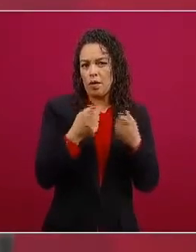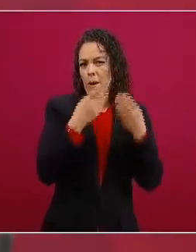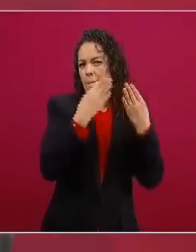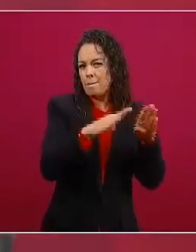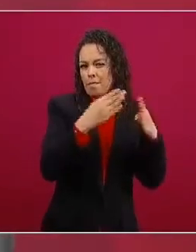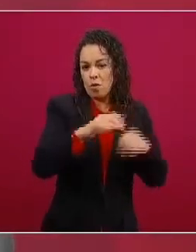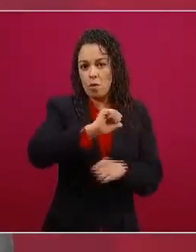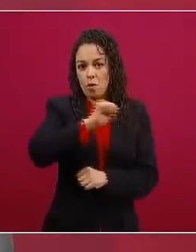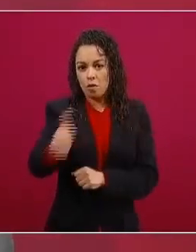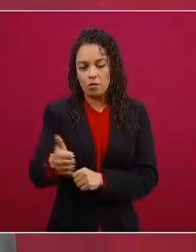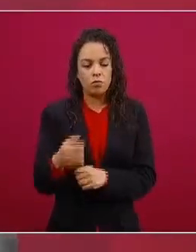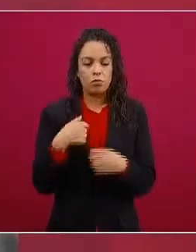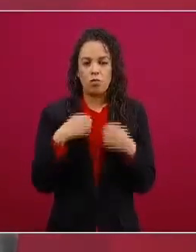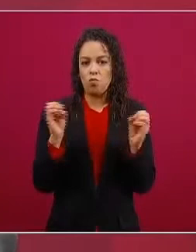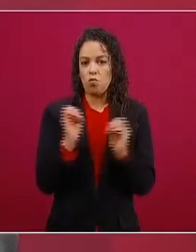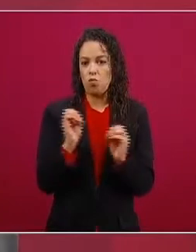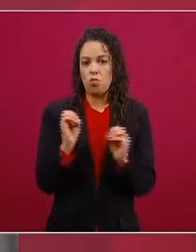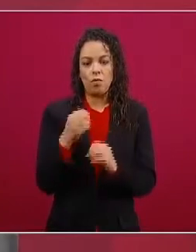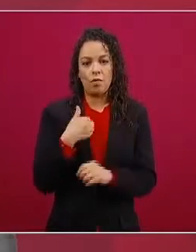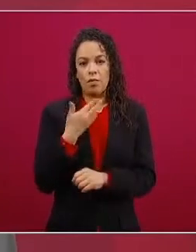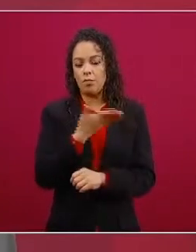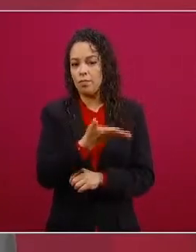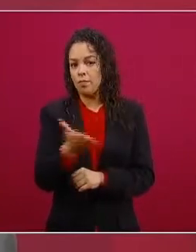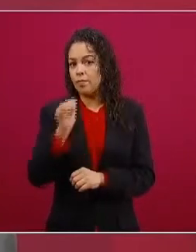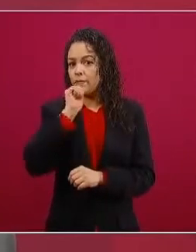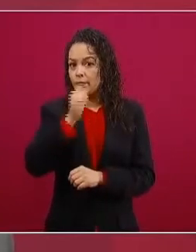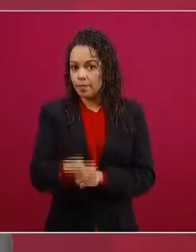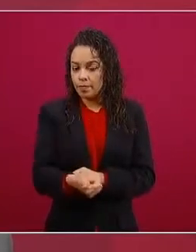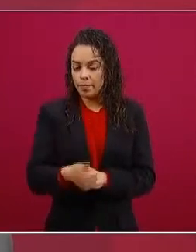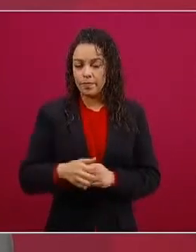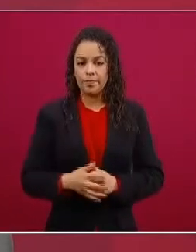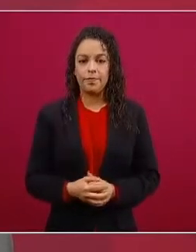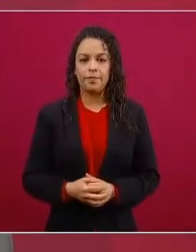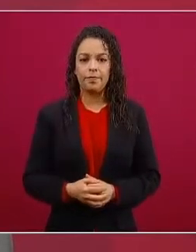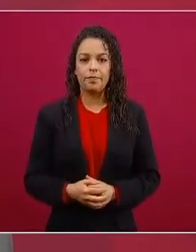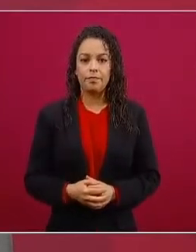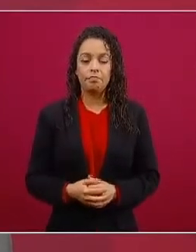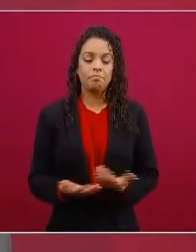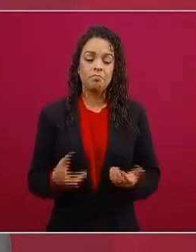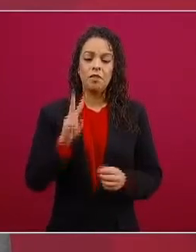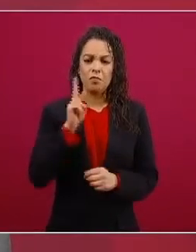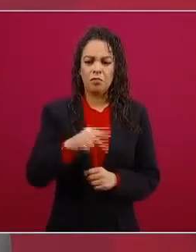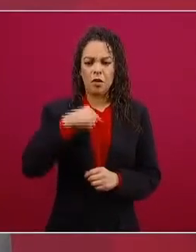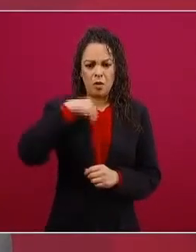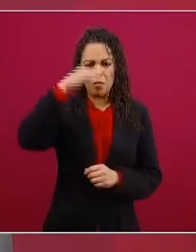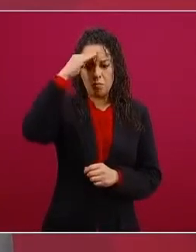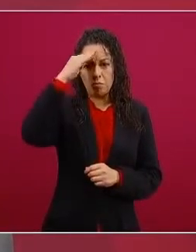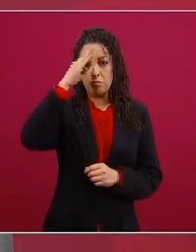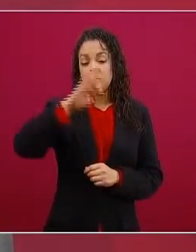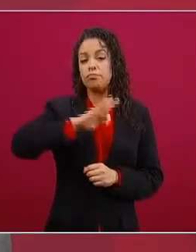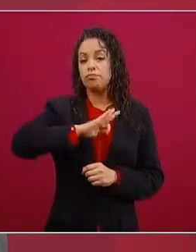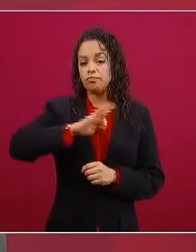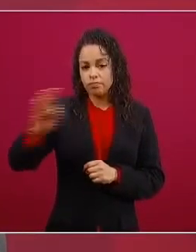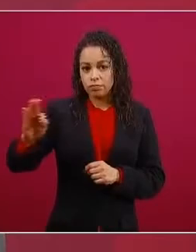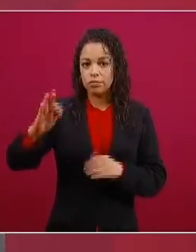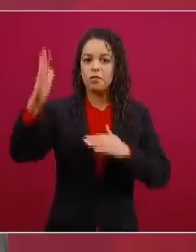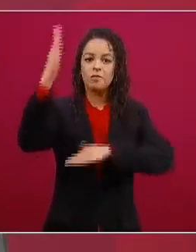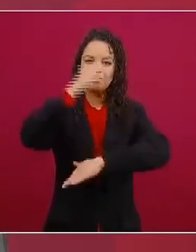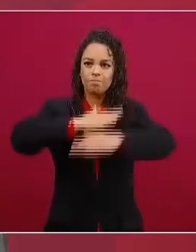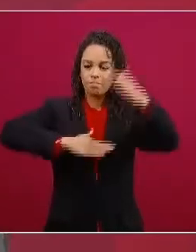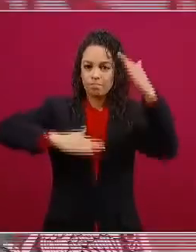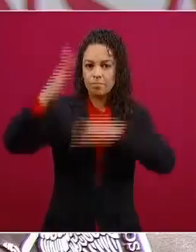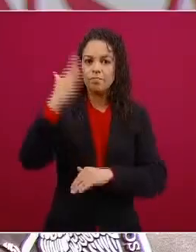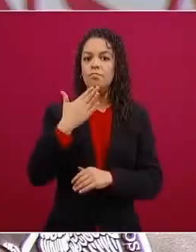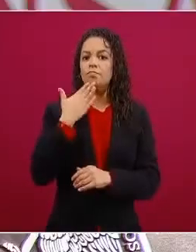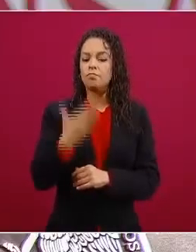porque pensamos que podemos salir adelante sin endeudar al país y sin